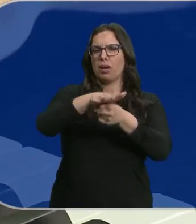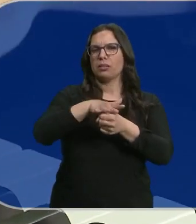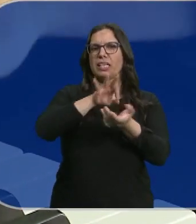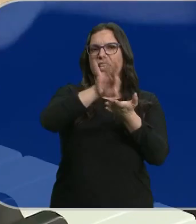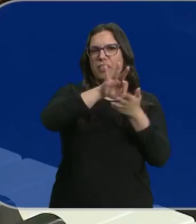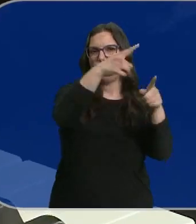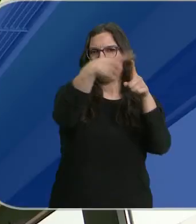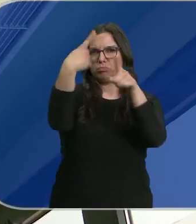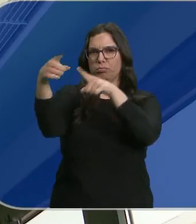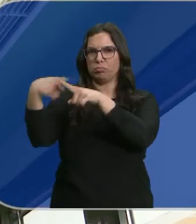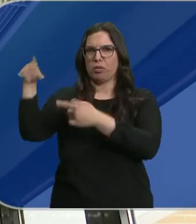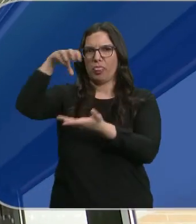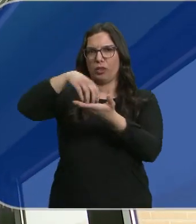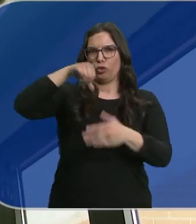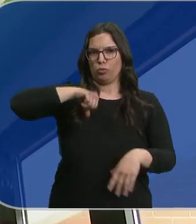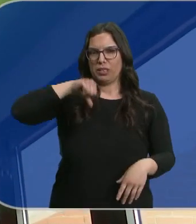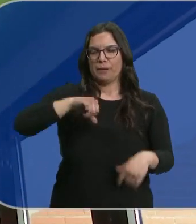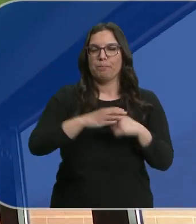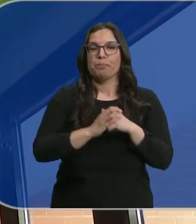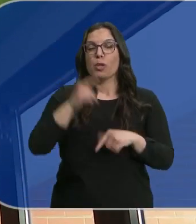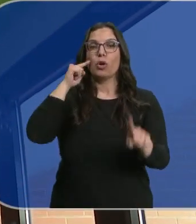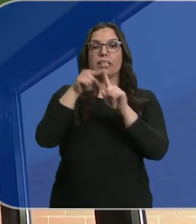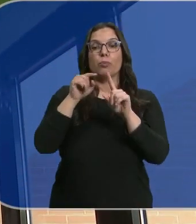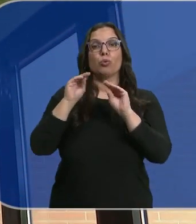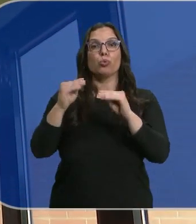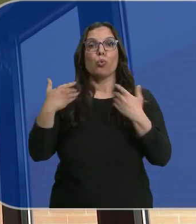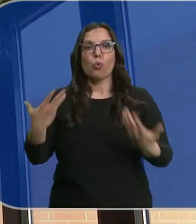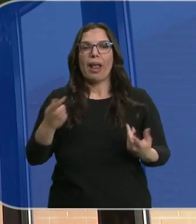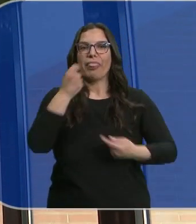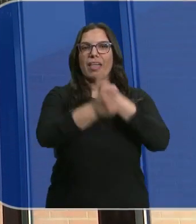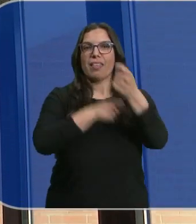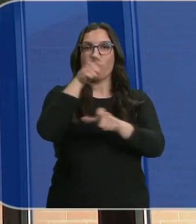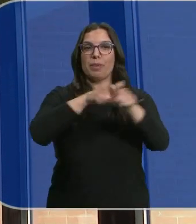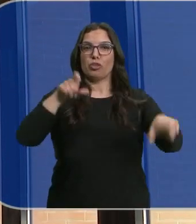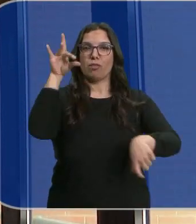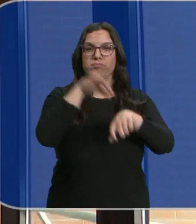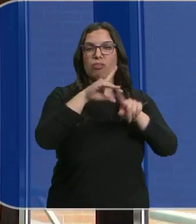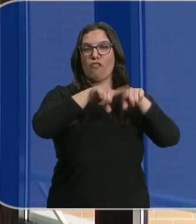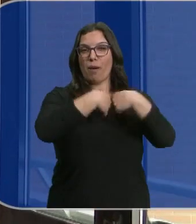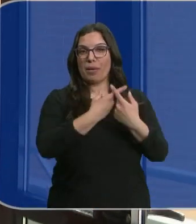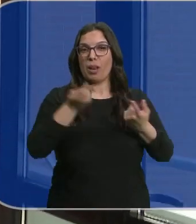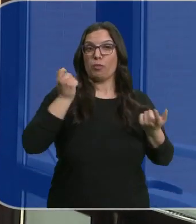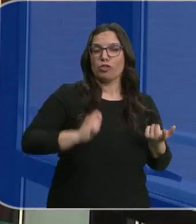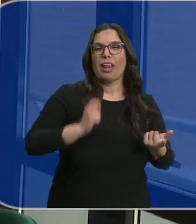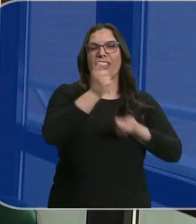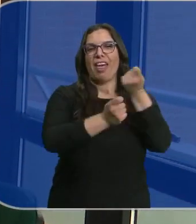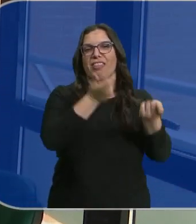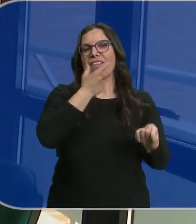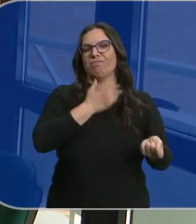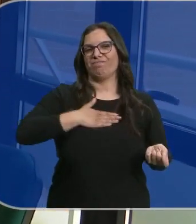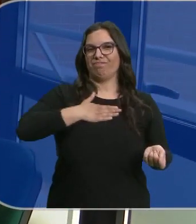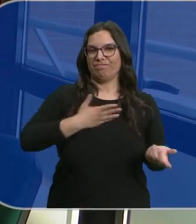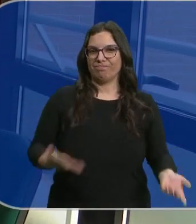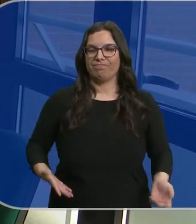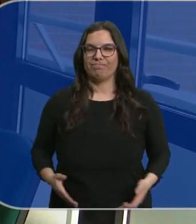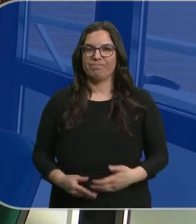diversos servicios del Centro Asistencial Berciano. Su objetivo es hacer la vida más sencilla a pacientes, familiares y profesionales sanitarios.